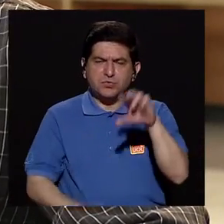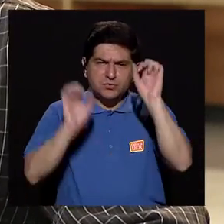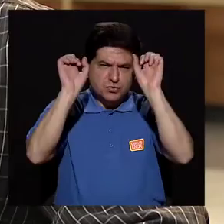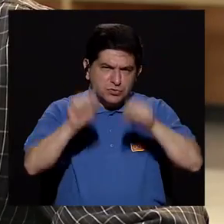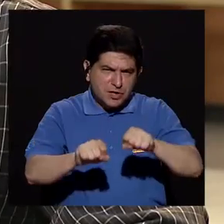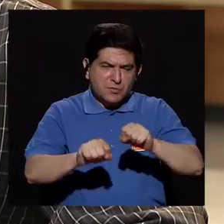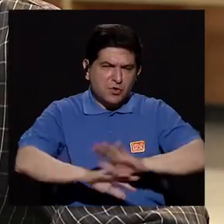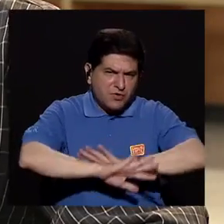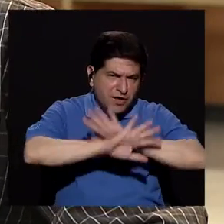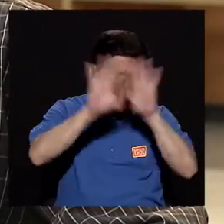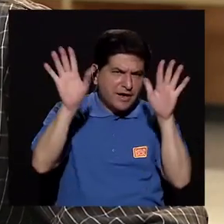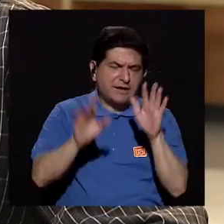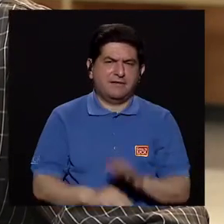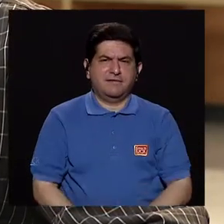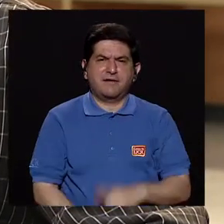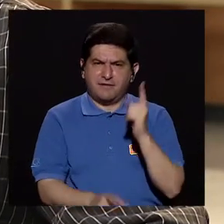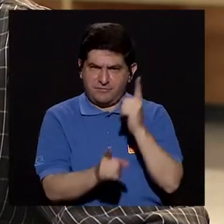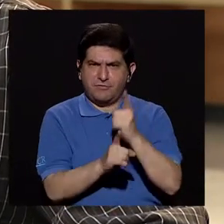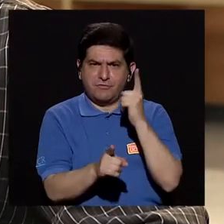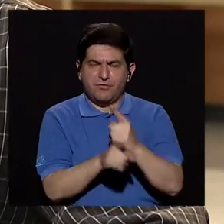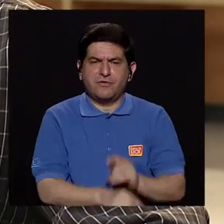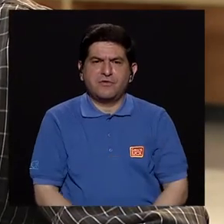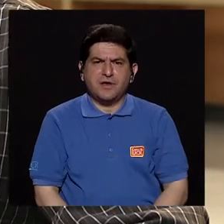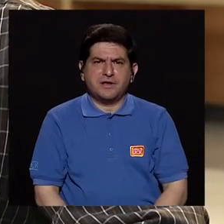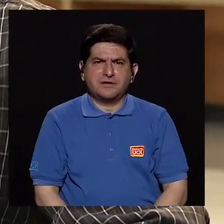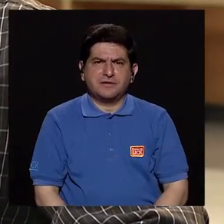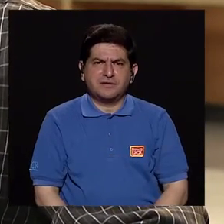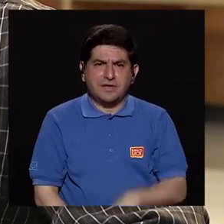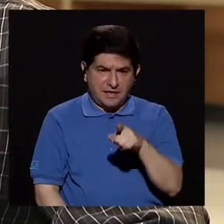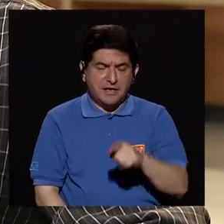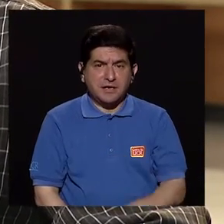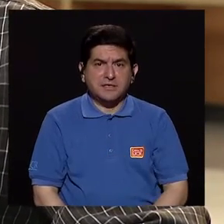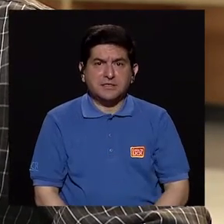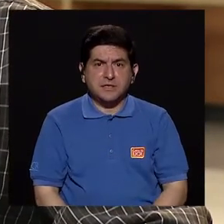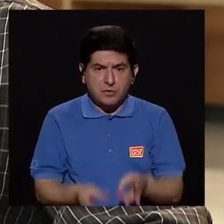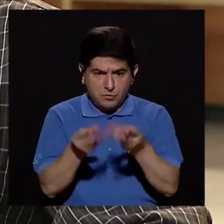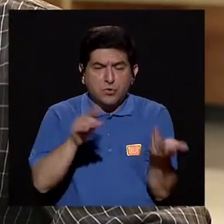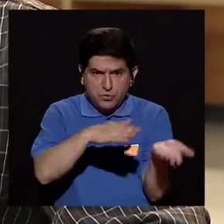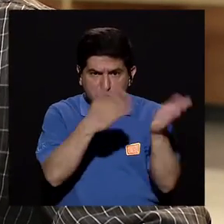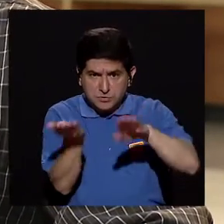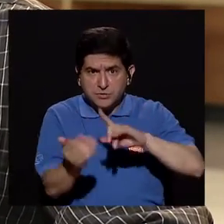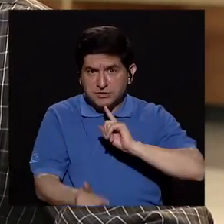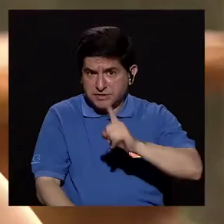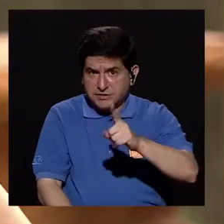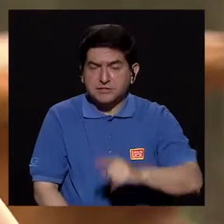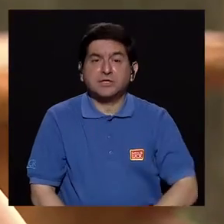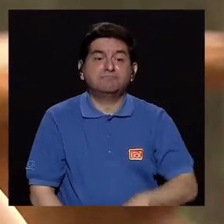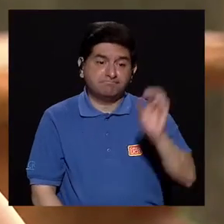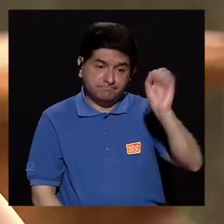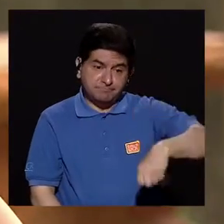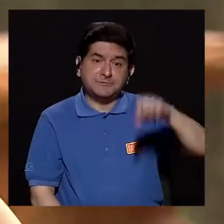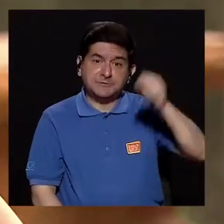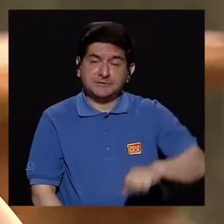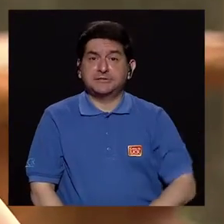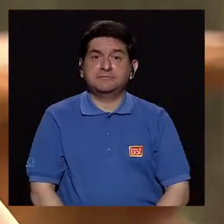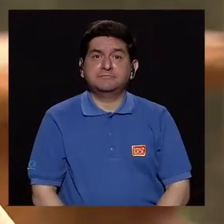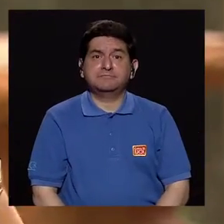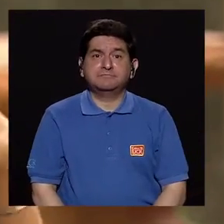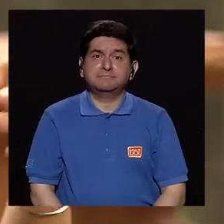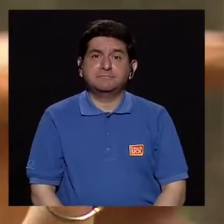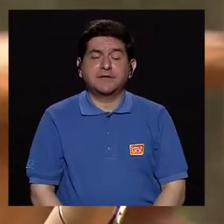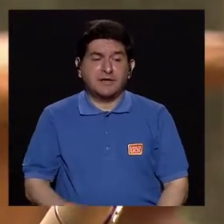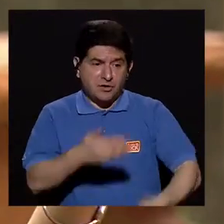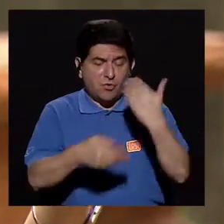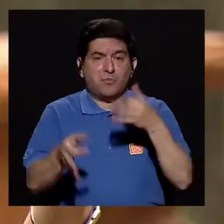nos pudiera aclarar si efectivamente es tan mortal como se indica. Sí, de hecho,